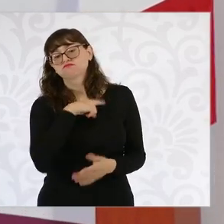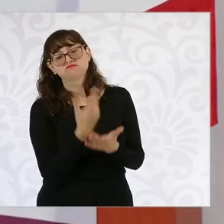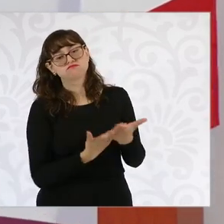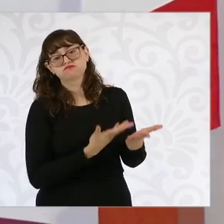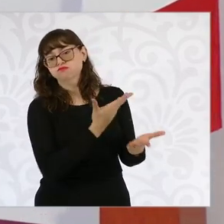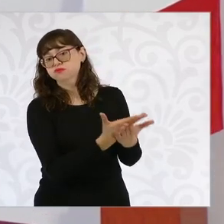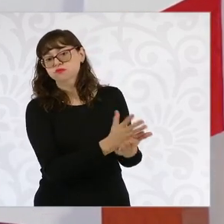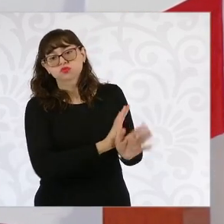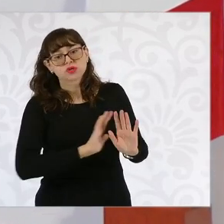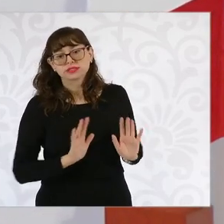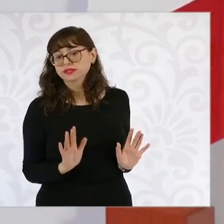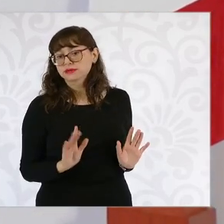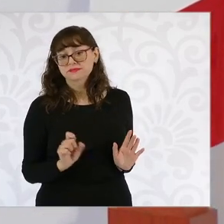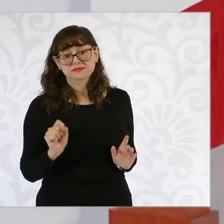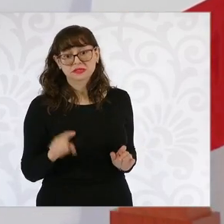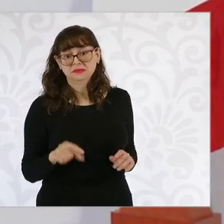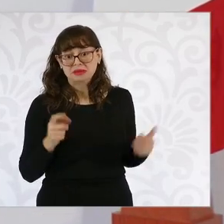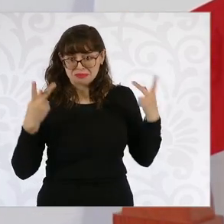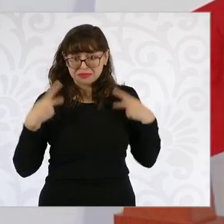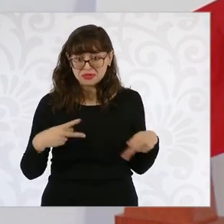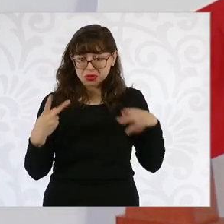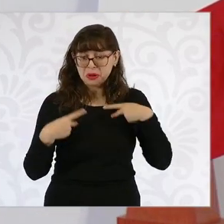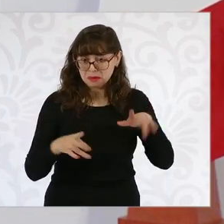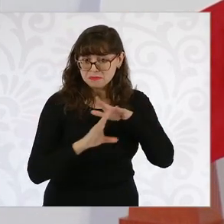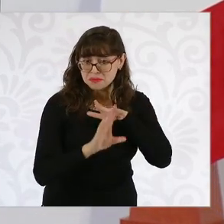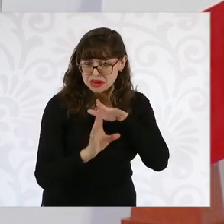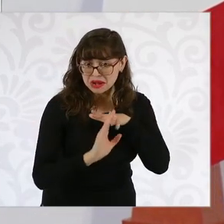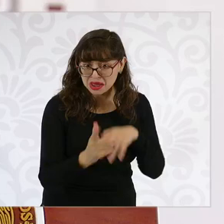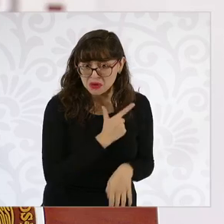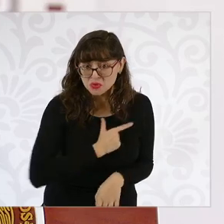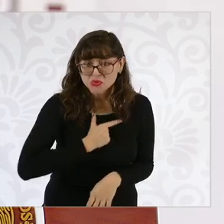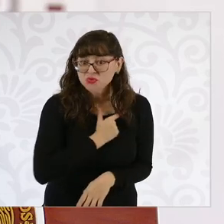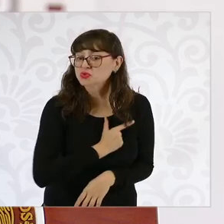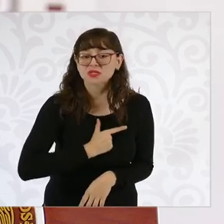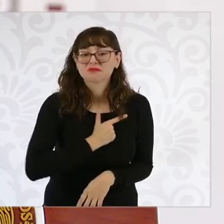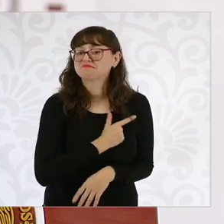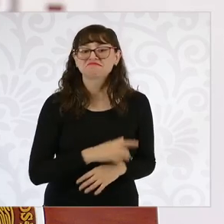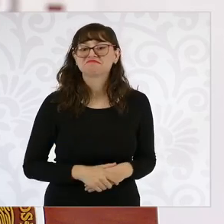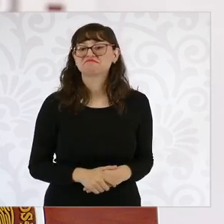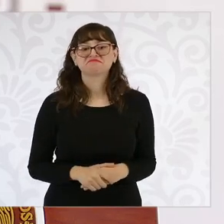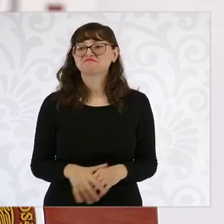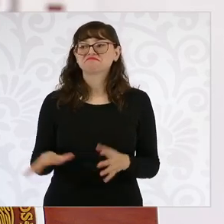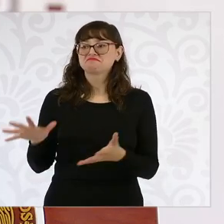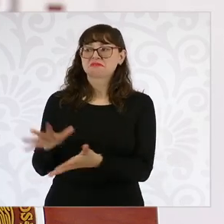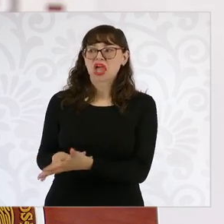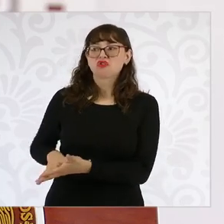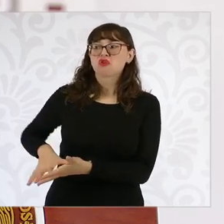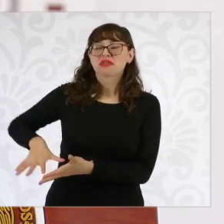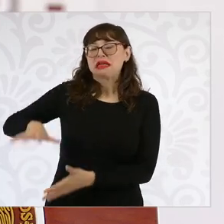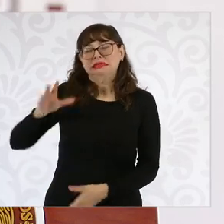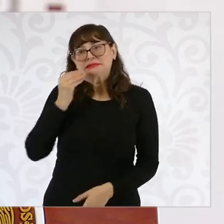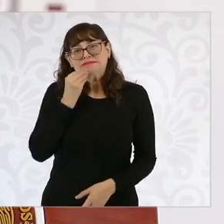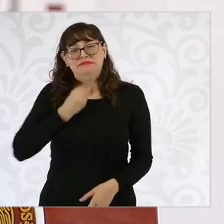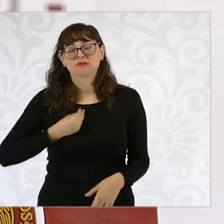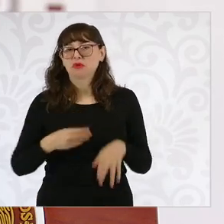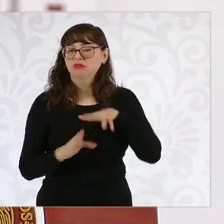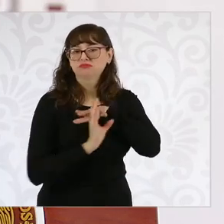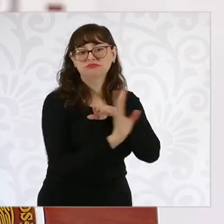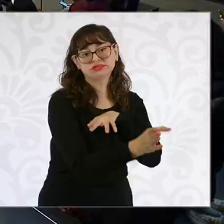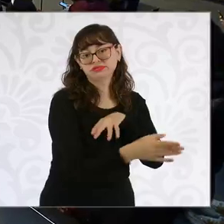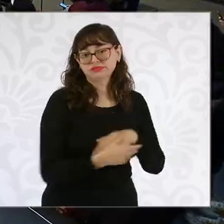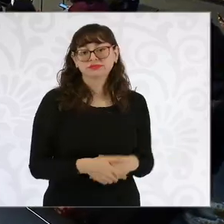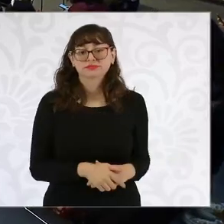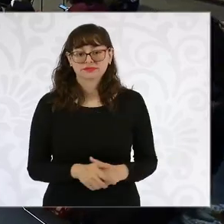migra por gusto. La gran mayoría, habrá casos, pero la gran mayoría migra por necesidad.